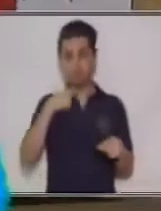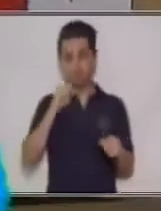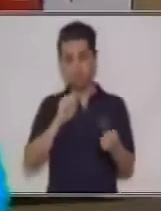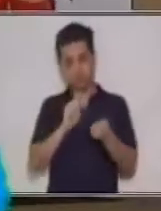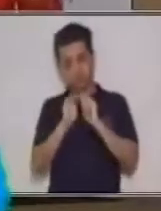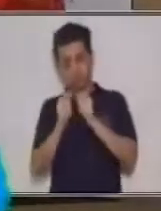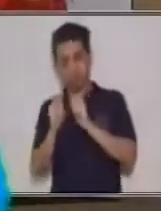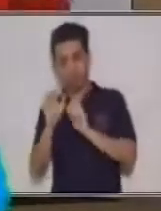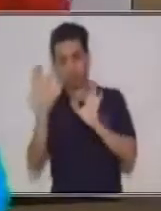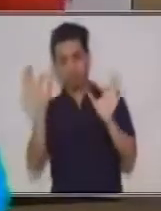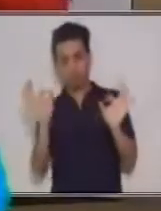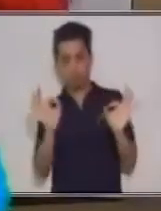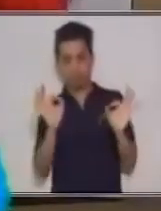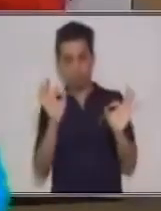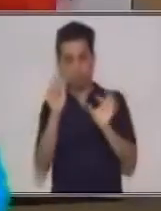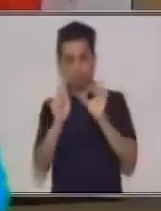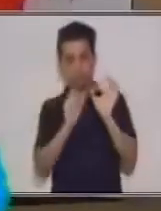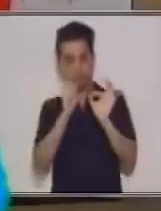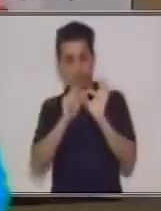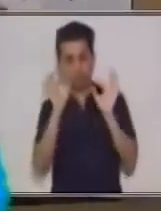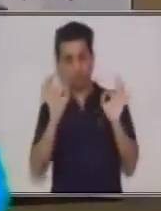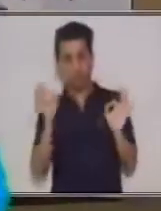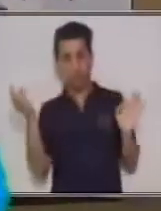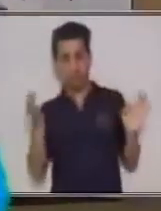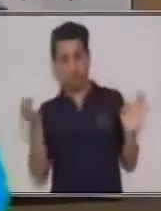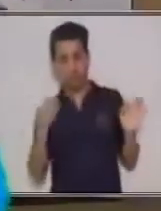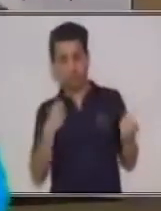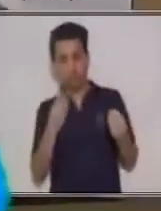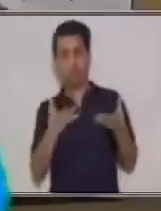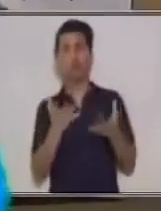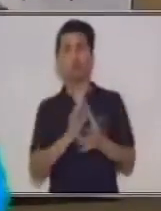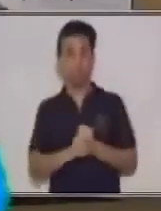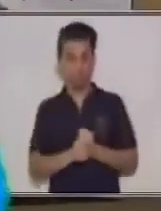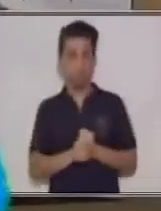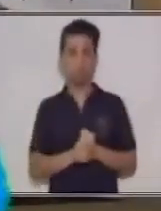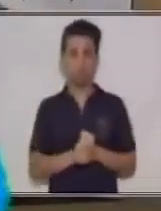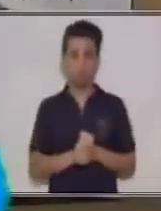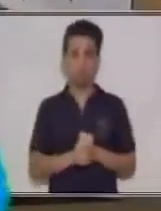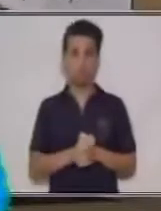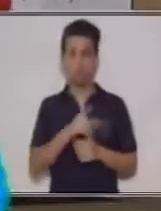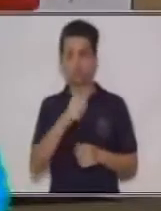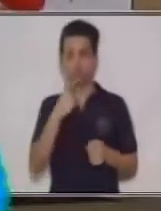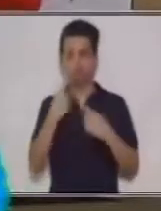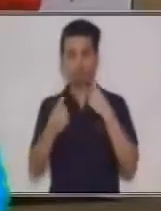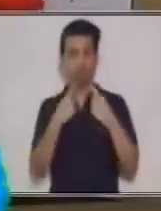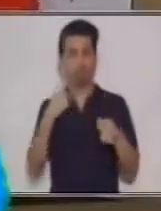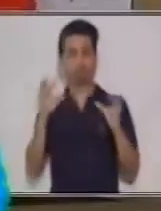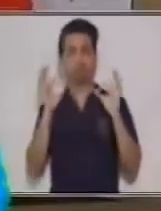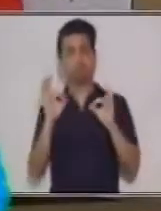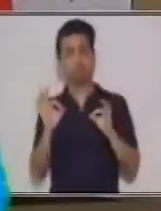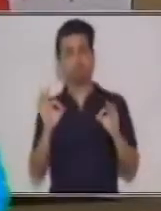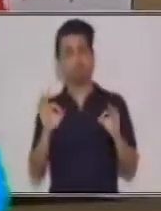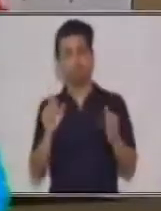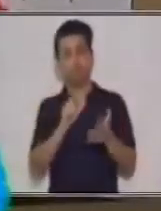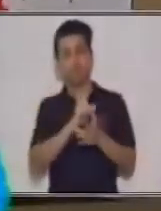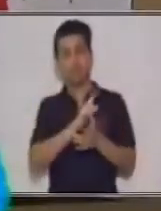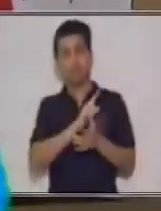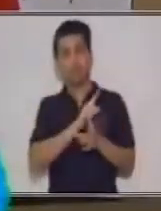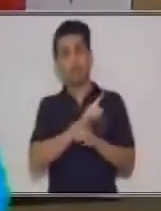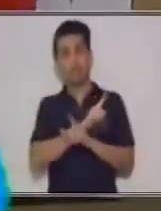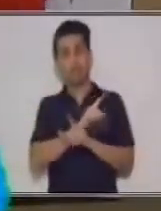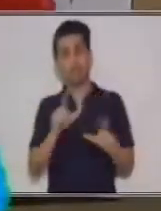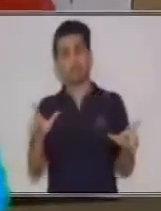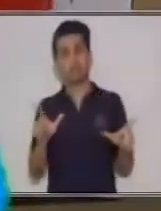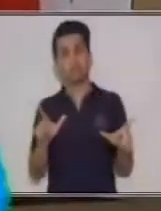podemos usar. Y de esta forma usted logra corregir su discurso y estaría listo para poder